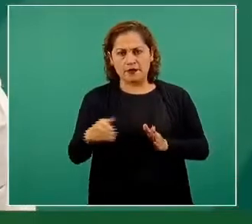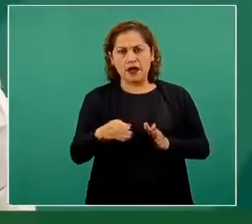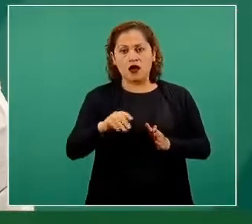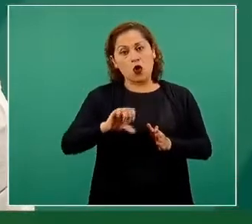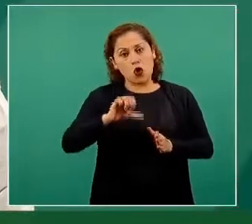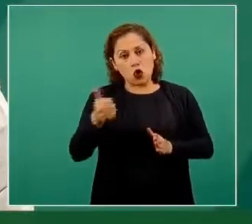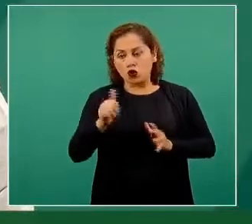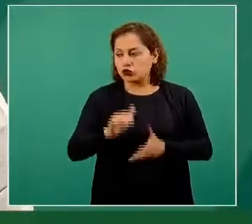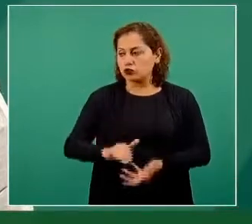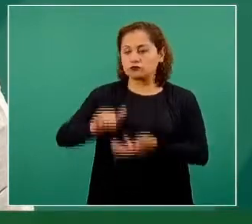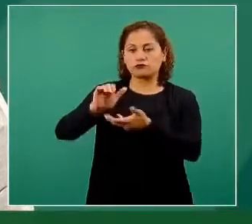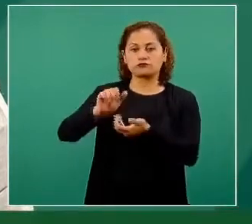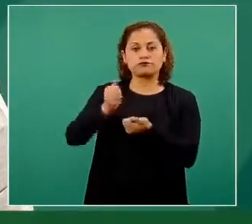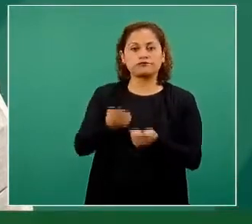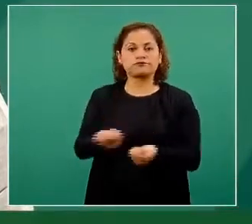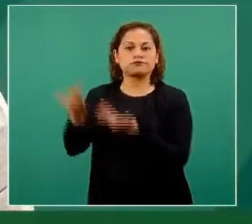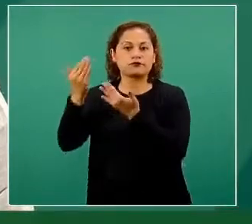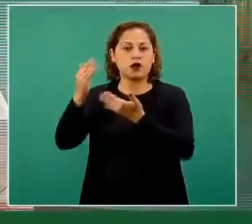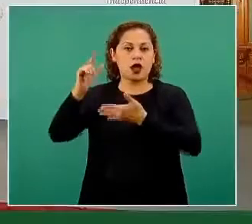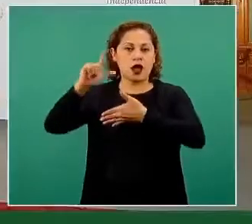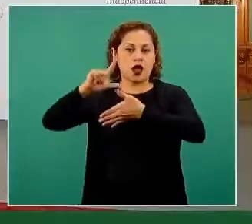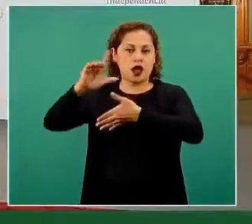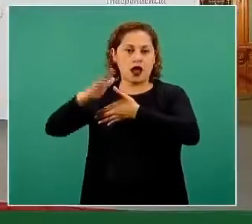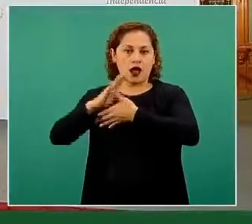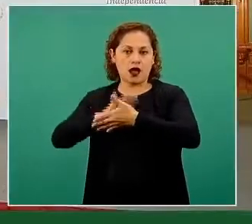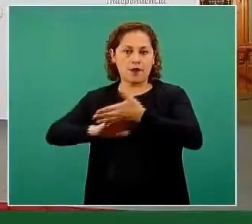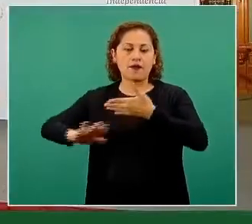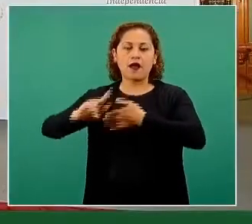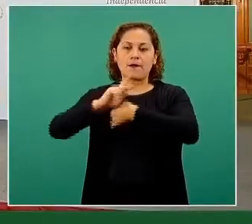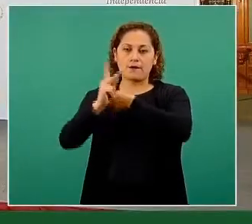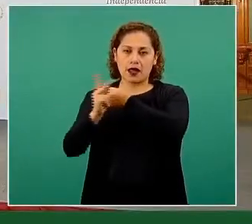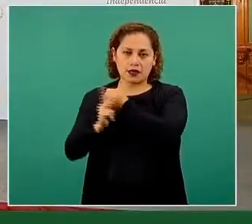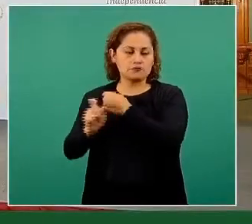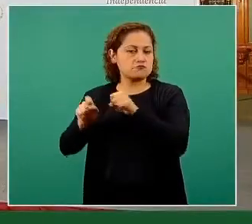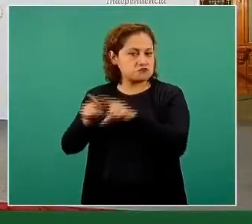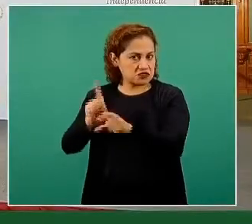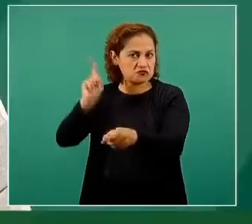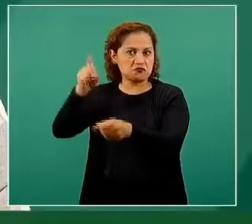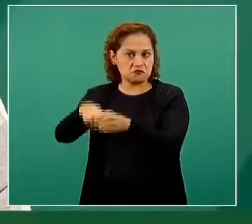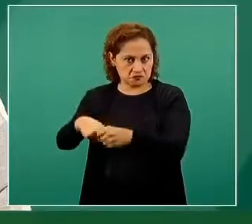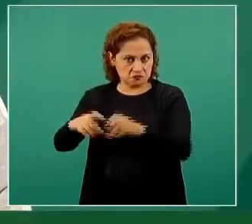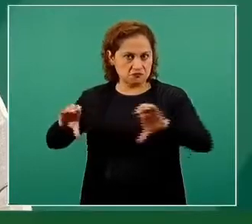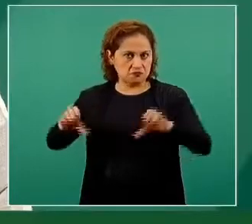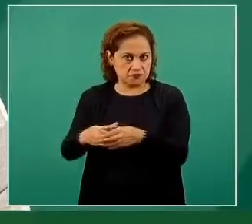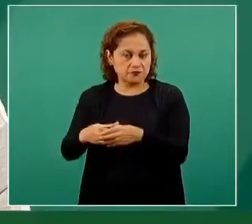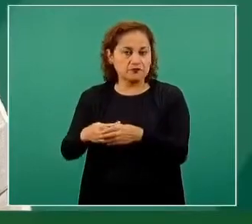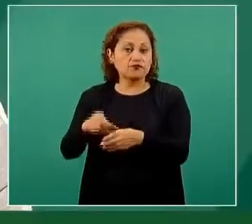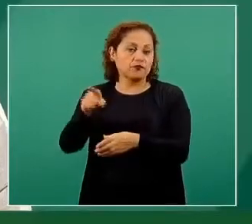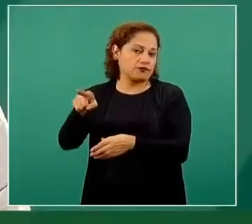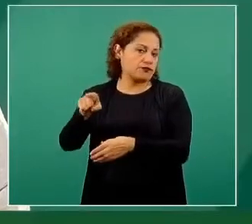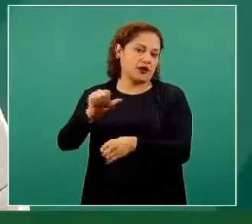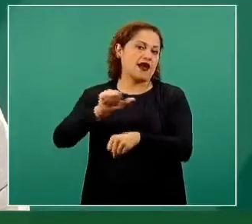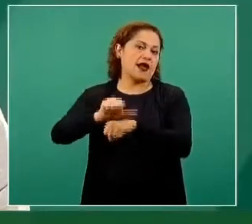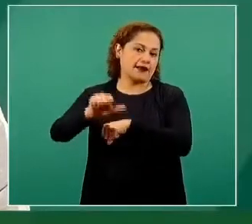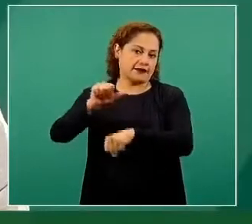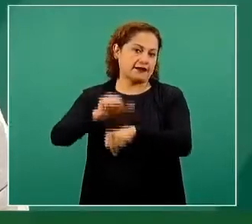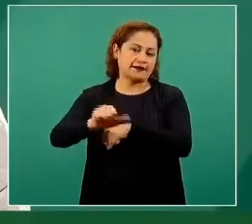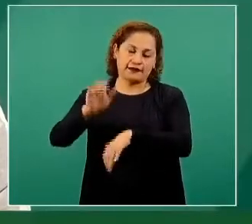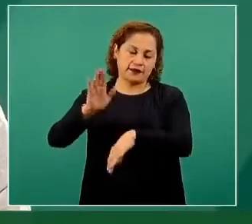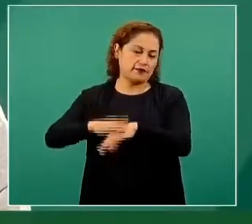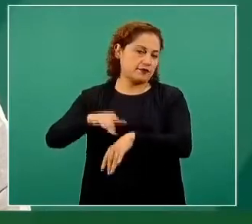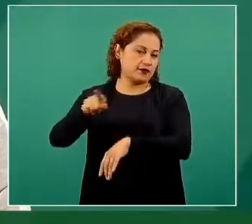diversos países de América Latina que están participando en el proyecto, destacadamente Argentina, que es el socio